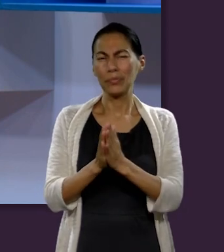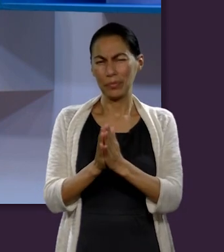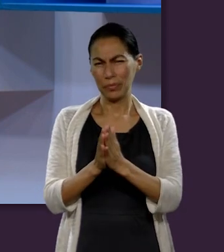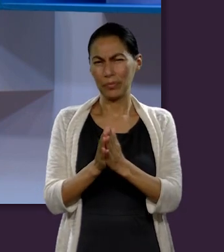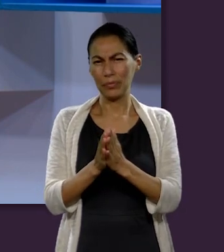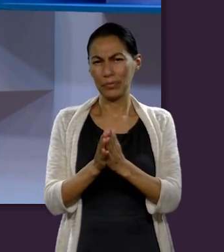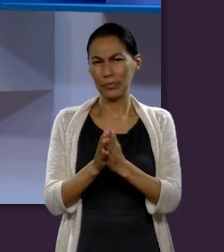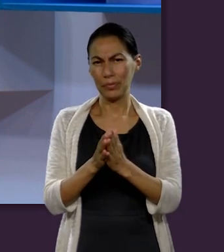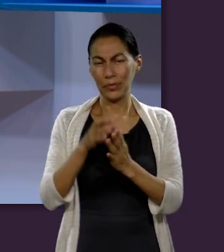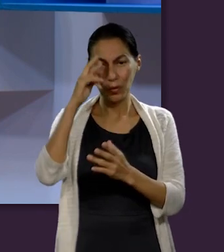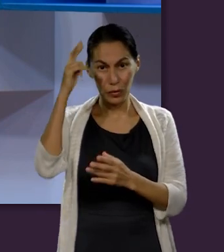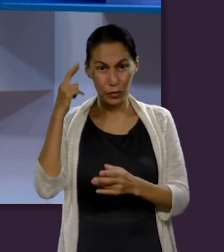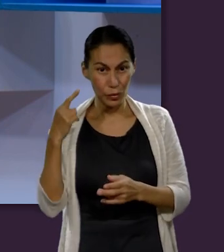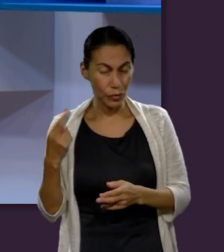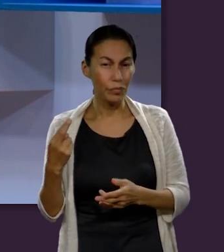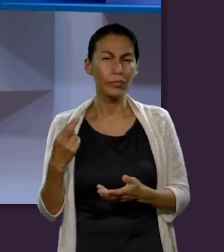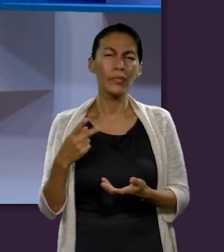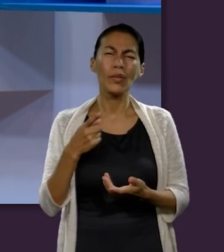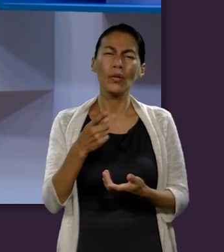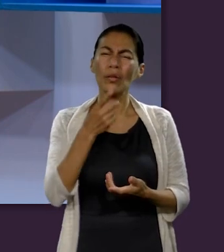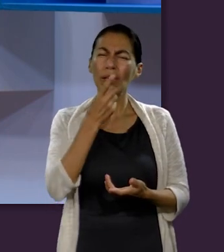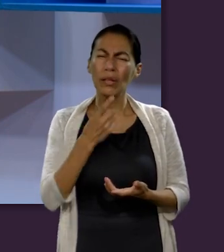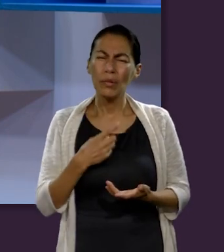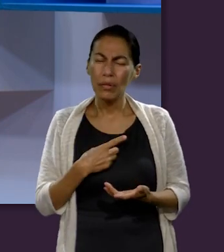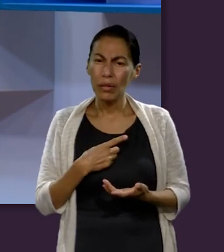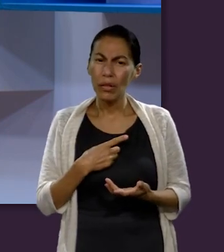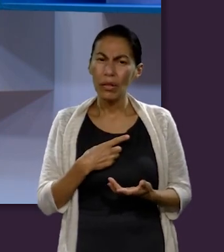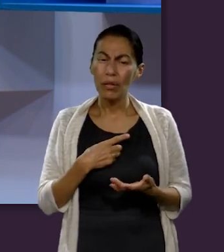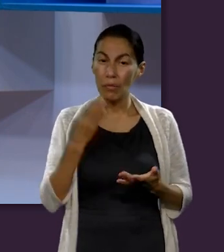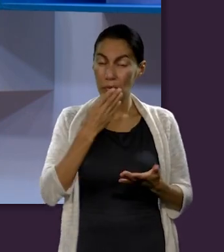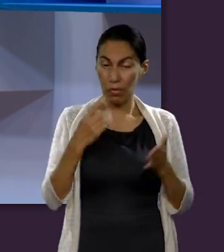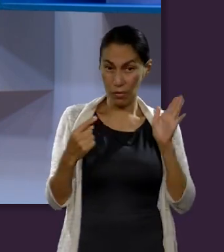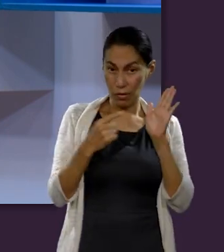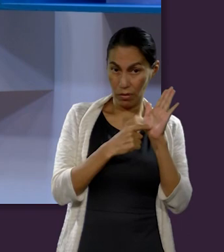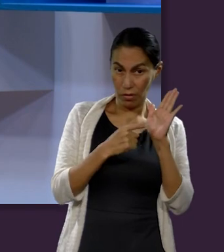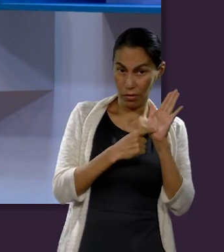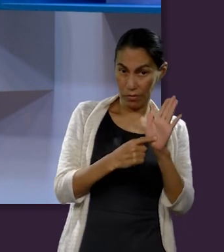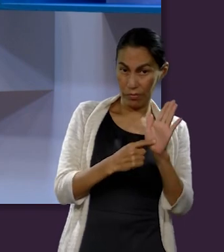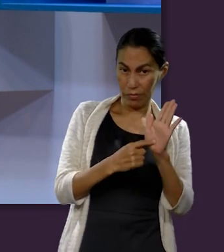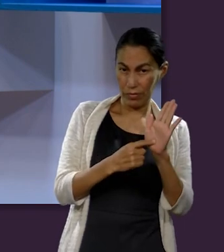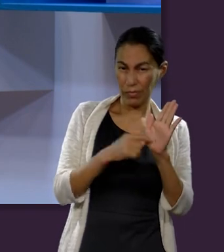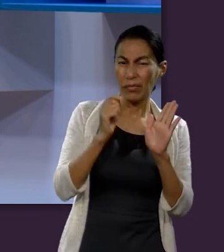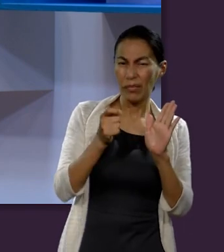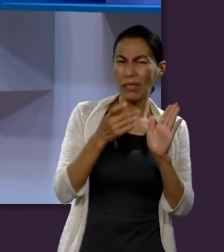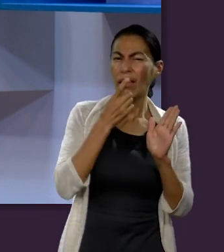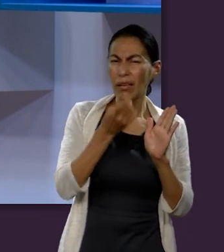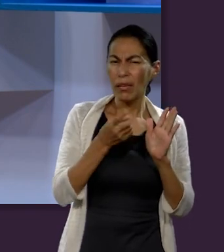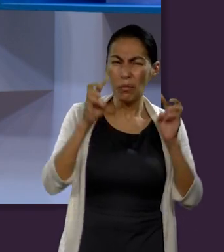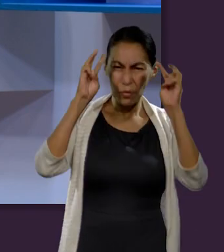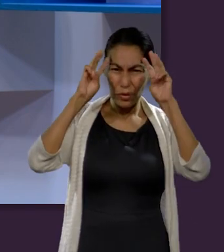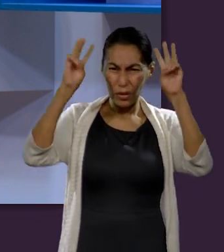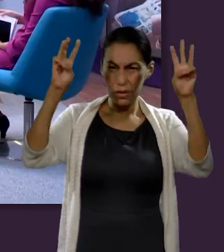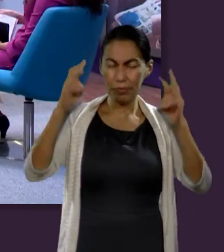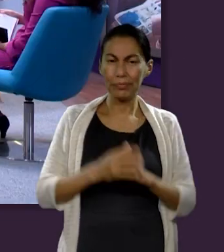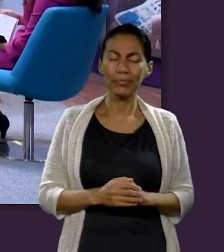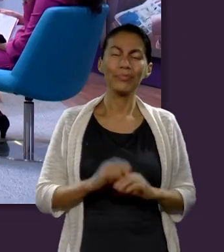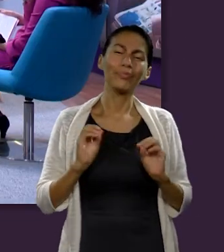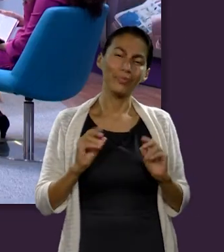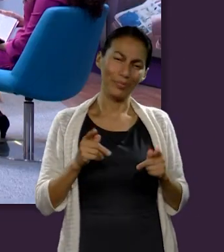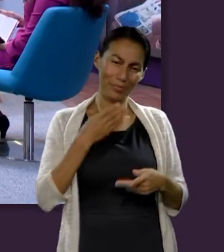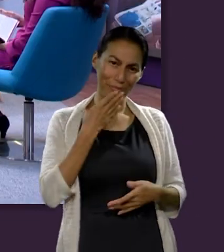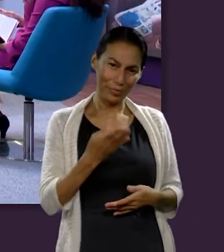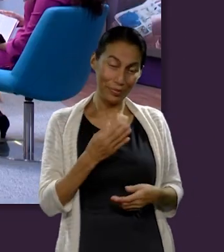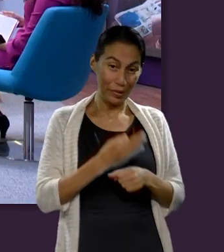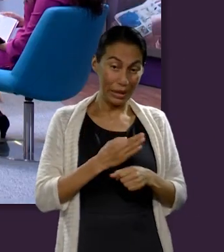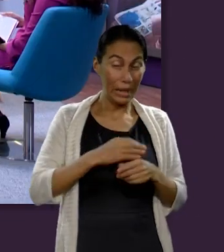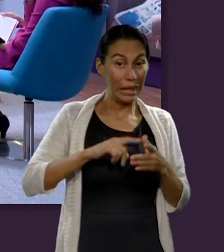que te voy a preguntar ahorita. ¿Qué evidencias se encuentran en la Biblia sobre la resurrección corporal de Moisés? Muy bien,